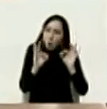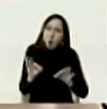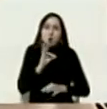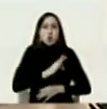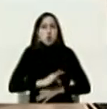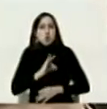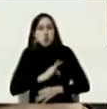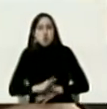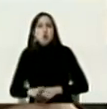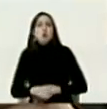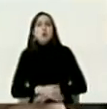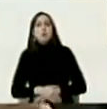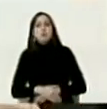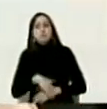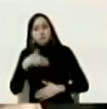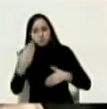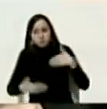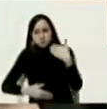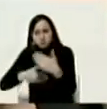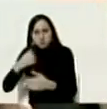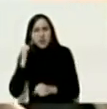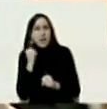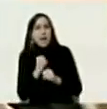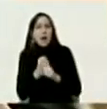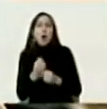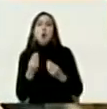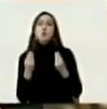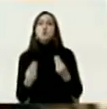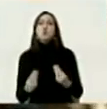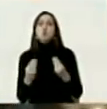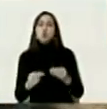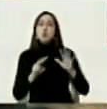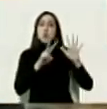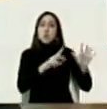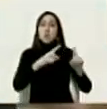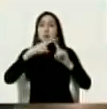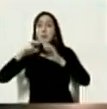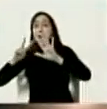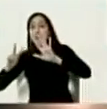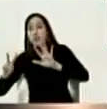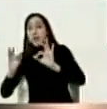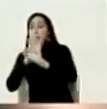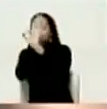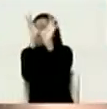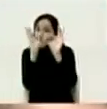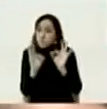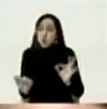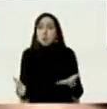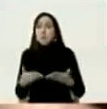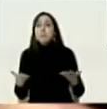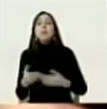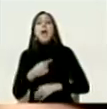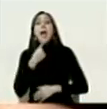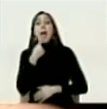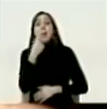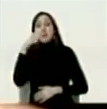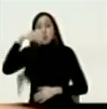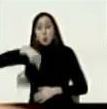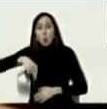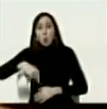económica de mucha actividad así que el método 7 más 7 nos ha permitido decir hoy